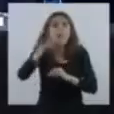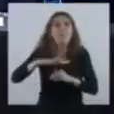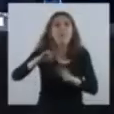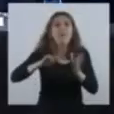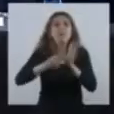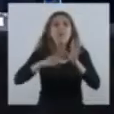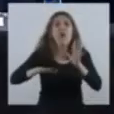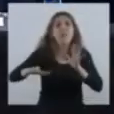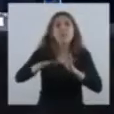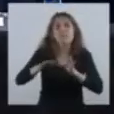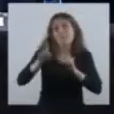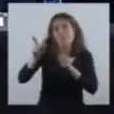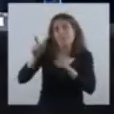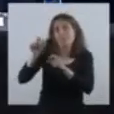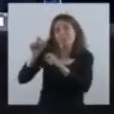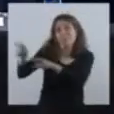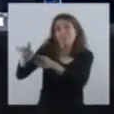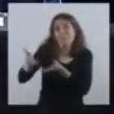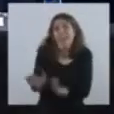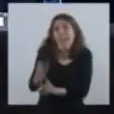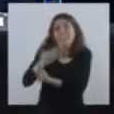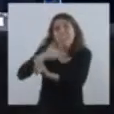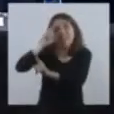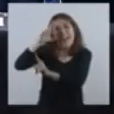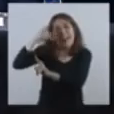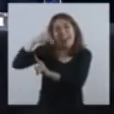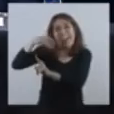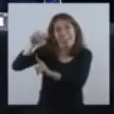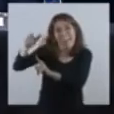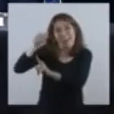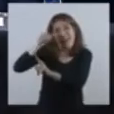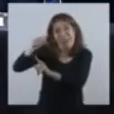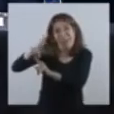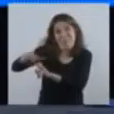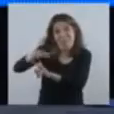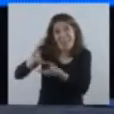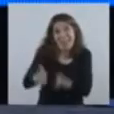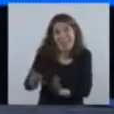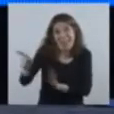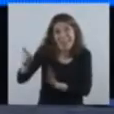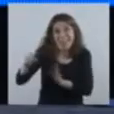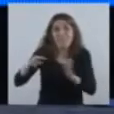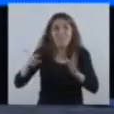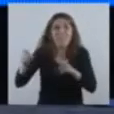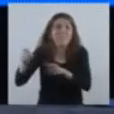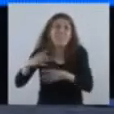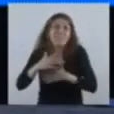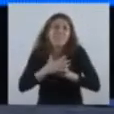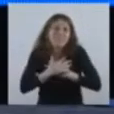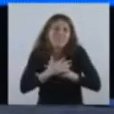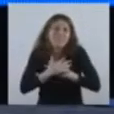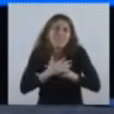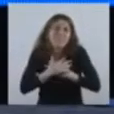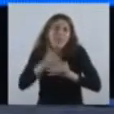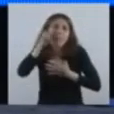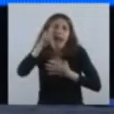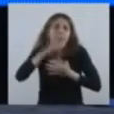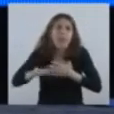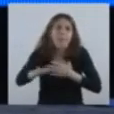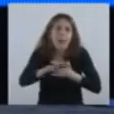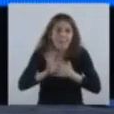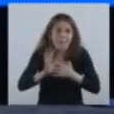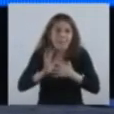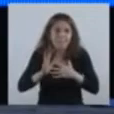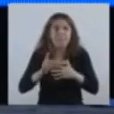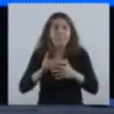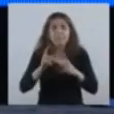de Fernanda. Allí nació Fernanda. Allí es la ciudad que quiere Fernanda. Fue una